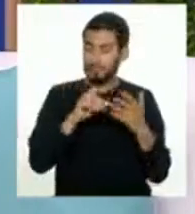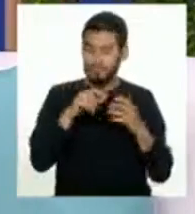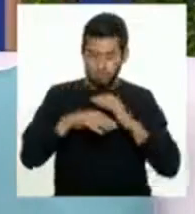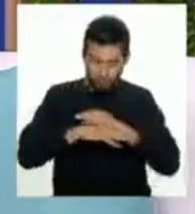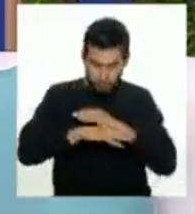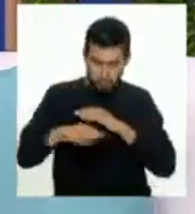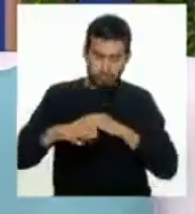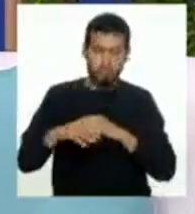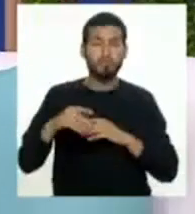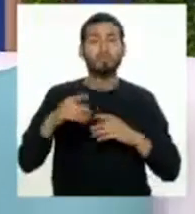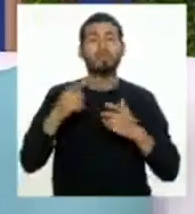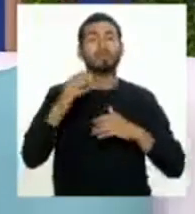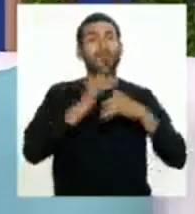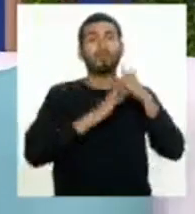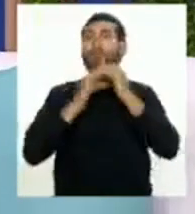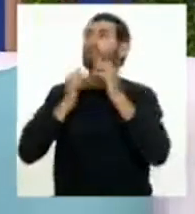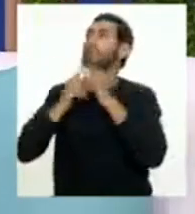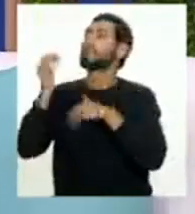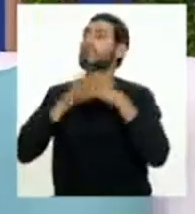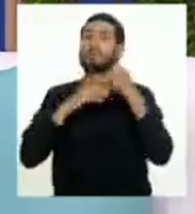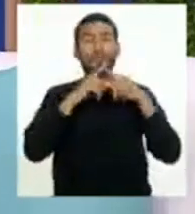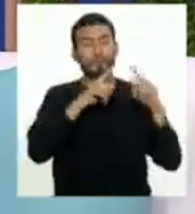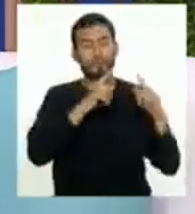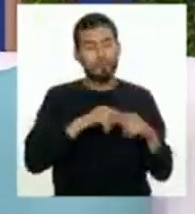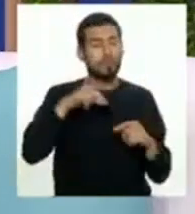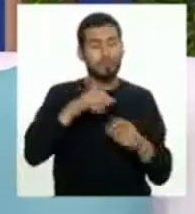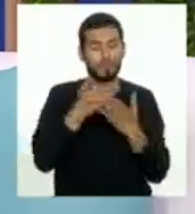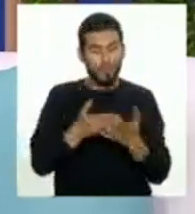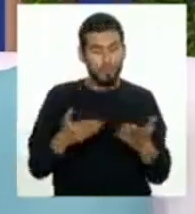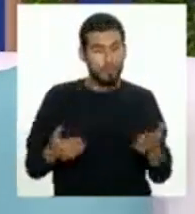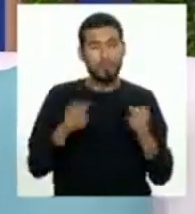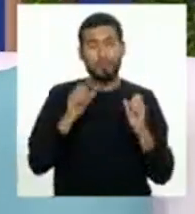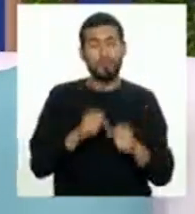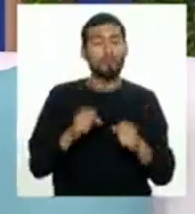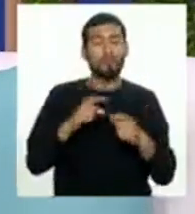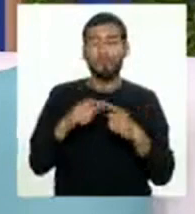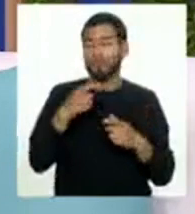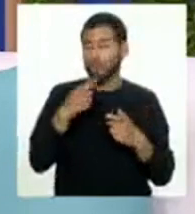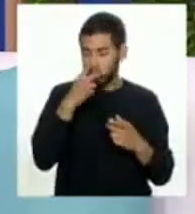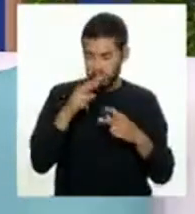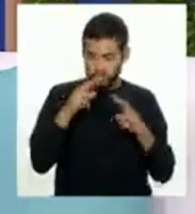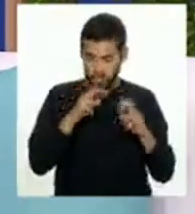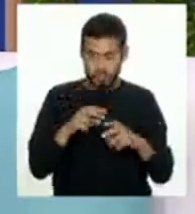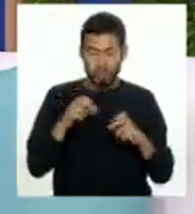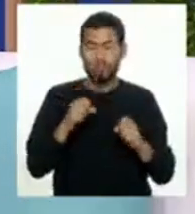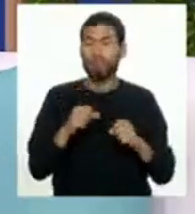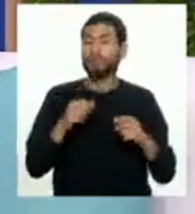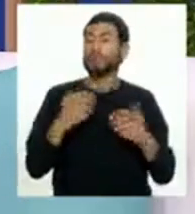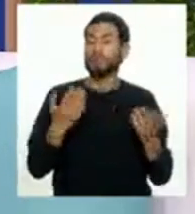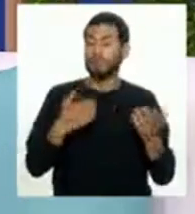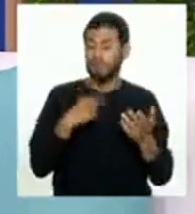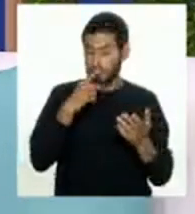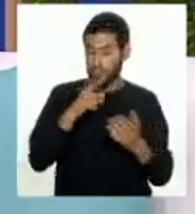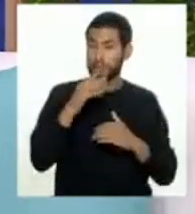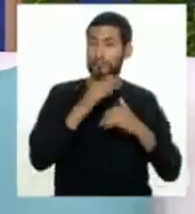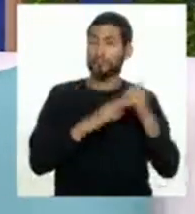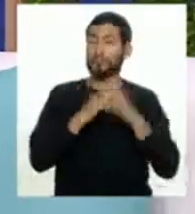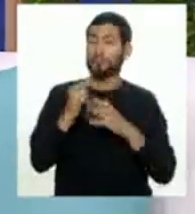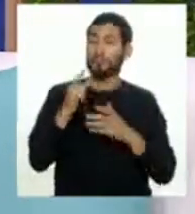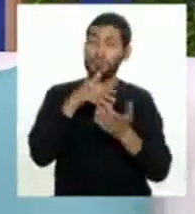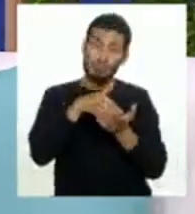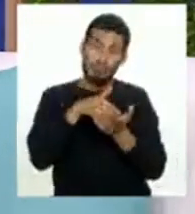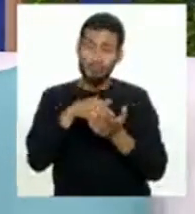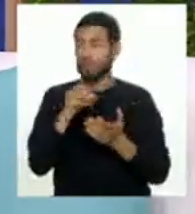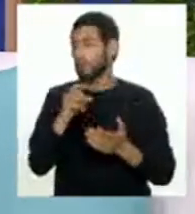suelo, el tipo de construcción, los materiales, hacer una especie de encuesta y poder ver ahí si la edificación es vulnerable